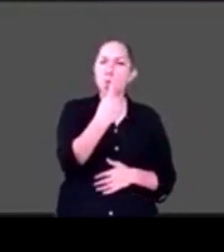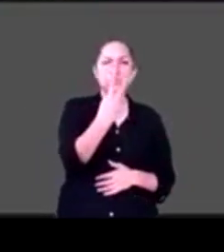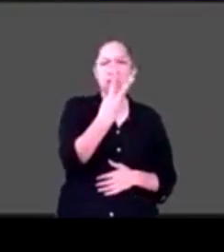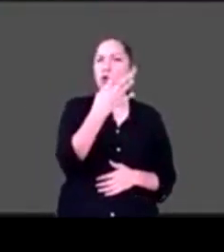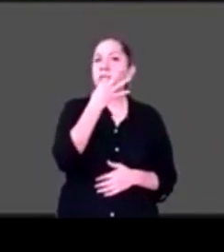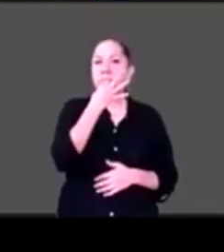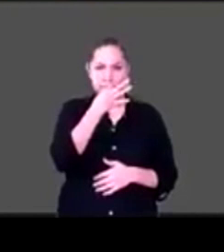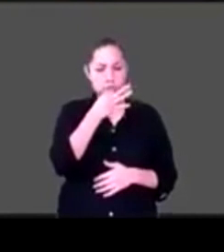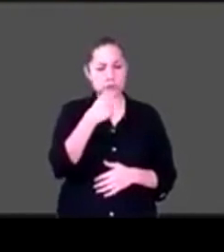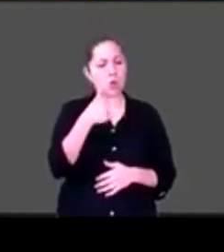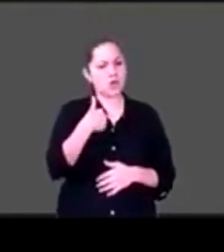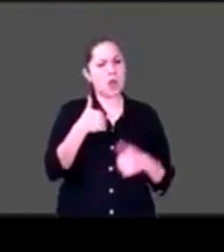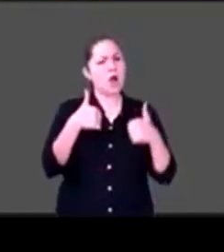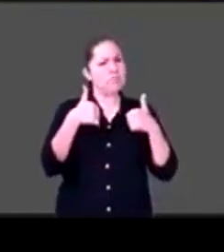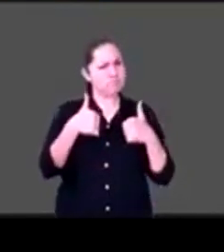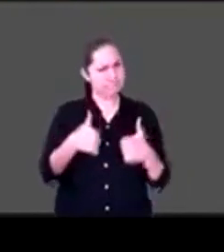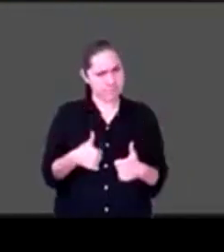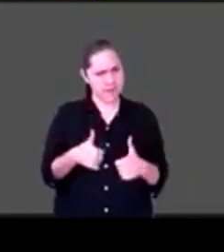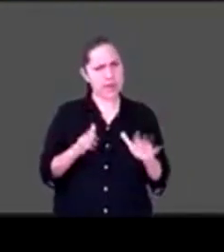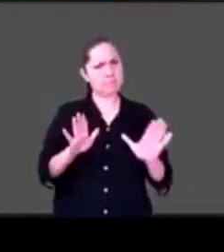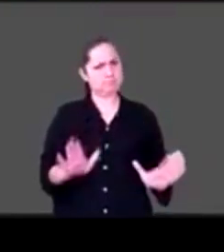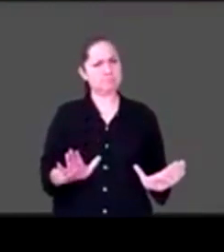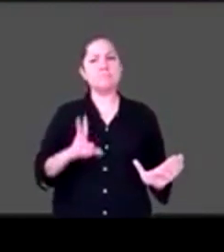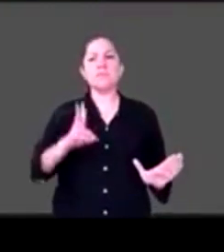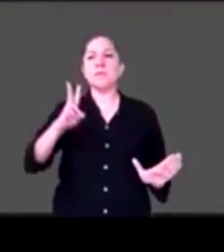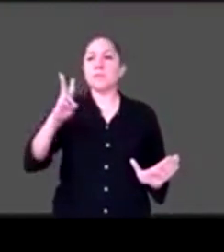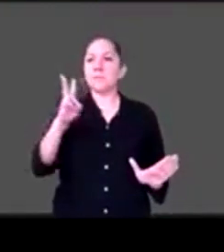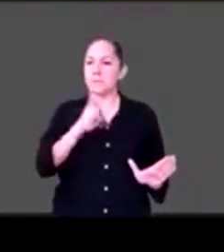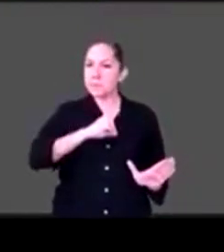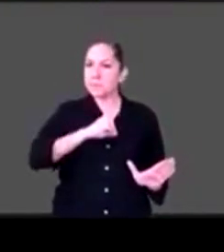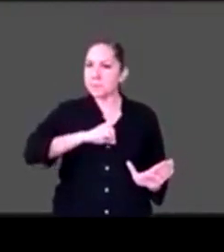respirar, hace de veras una diferencia.